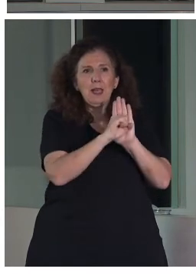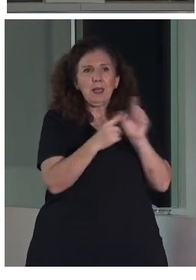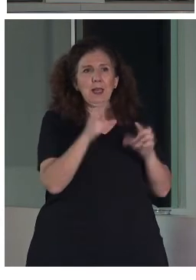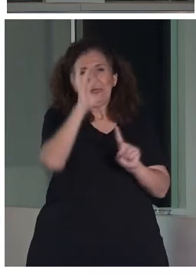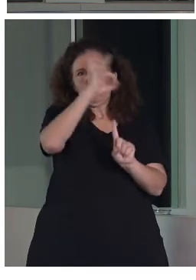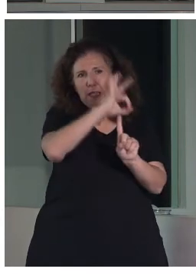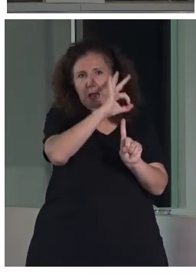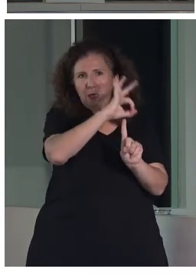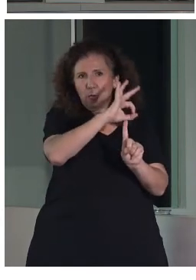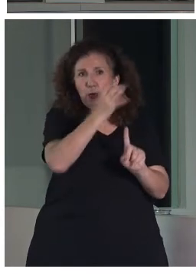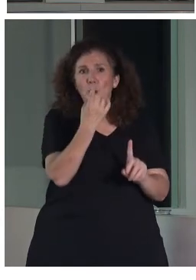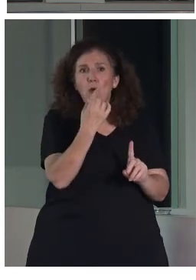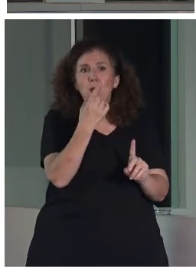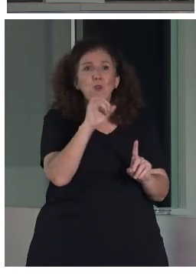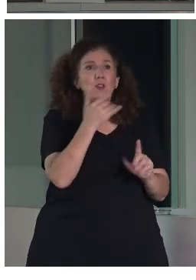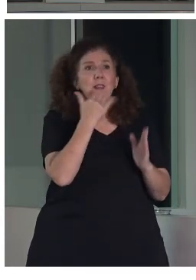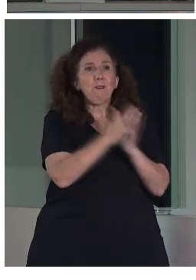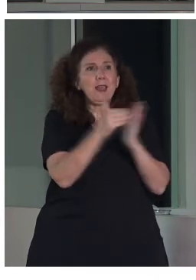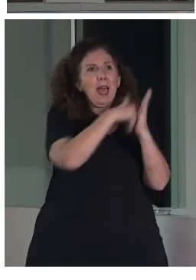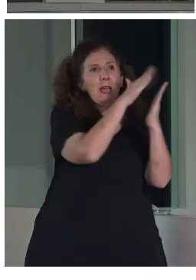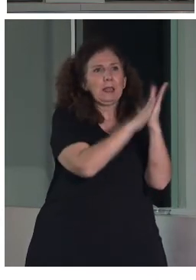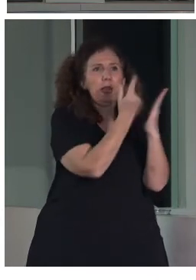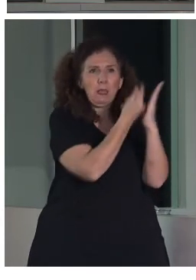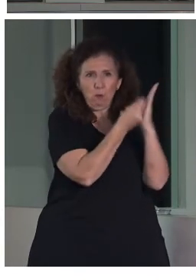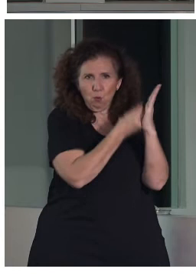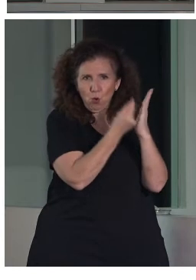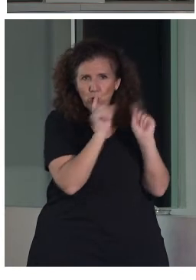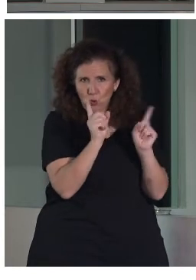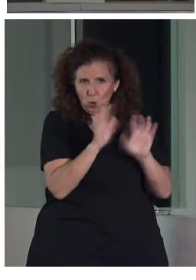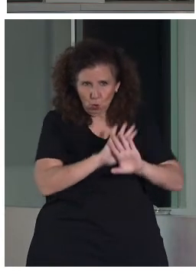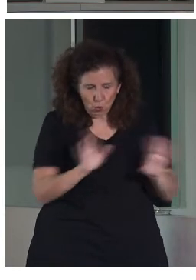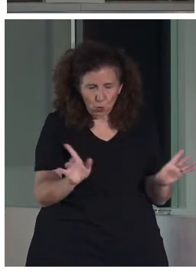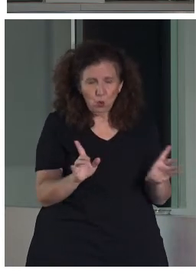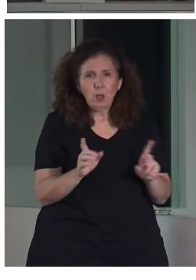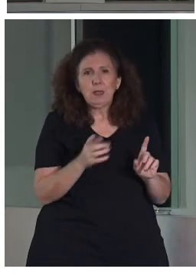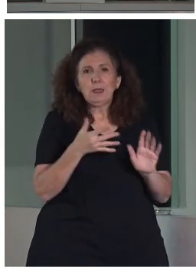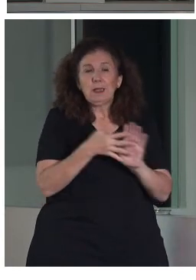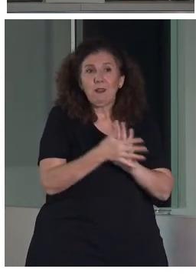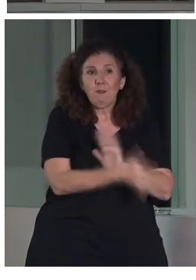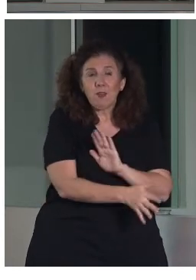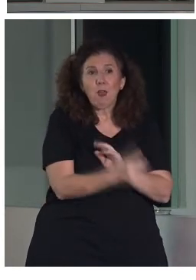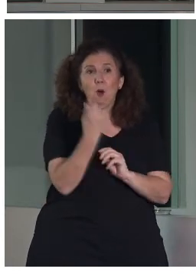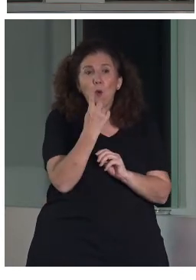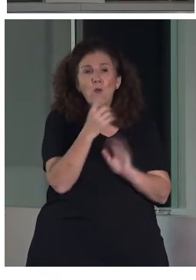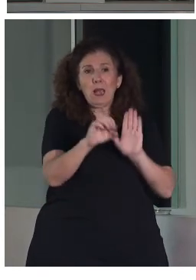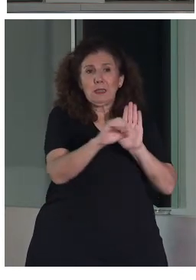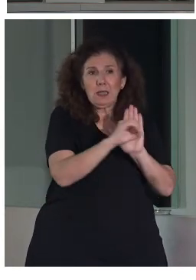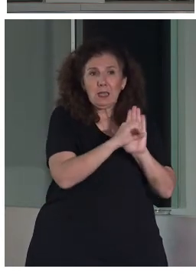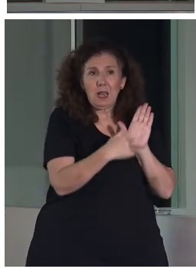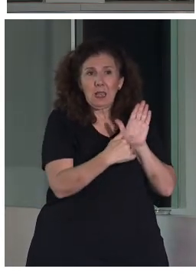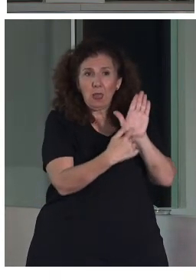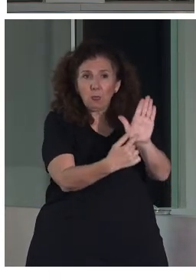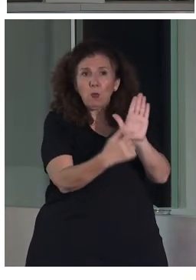de señalización no hablamos de poner cartelitos y dibujitos, hablamos de una señalización que tenga una lógica